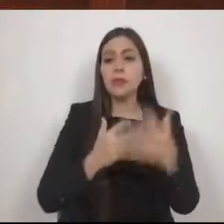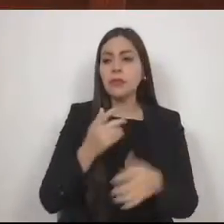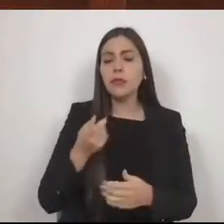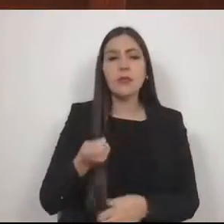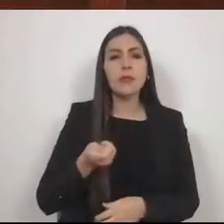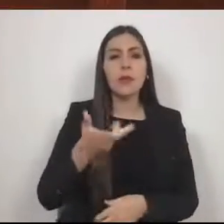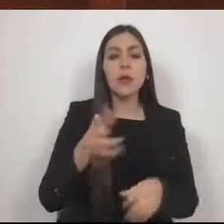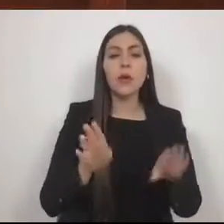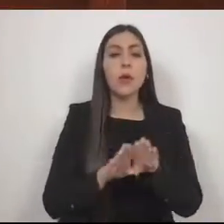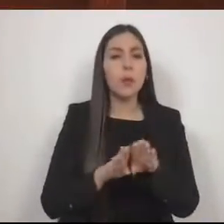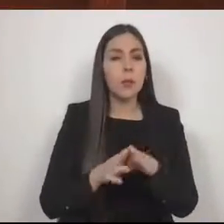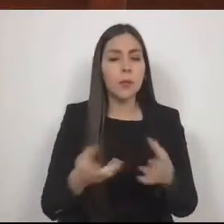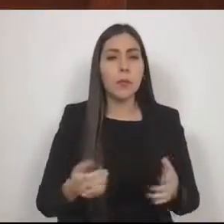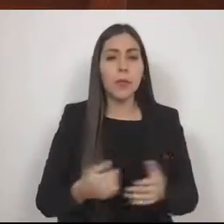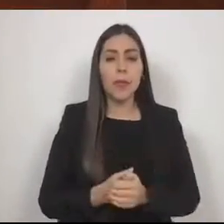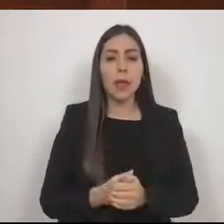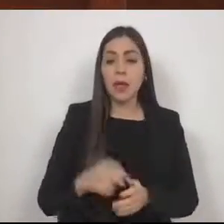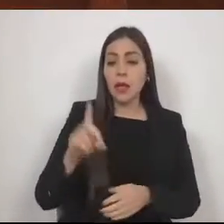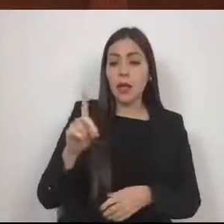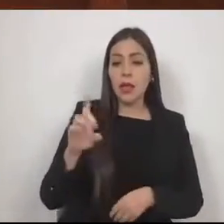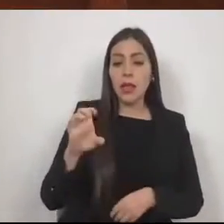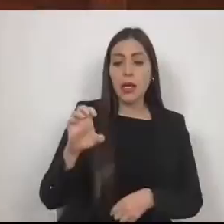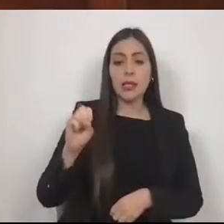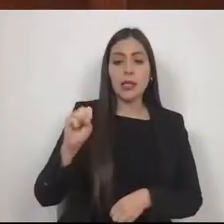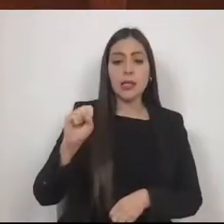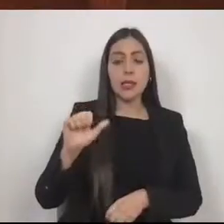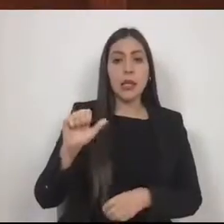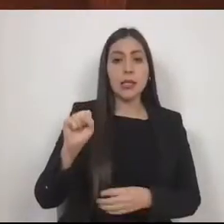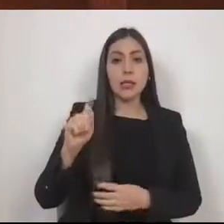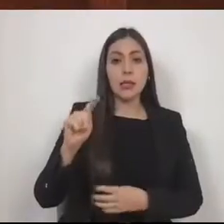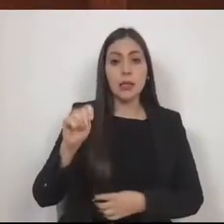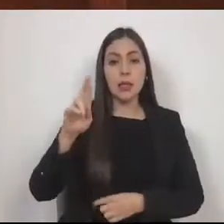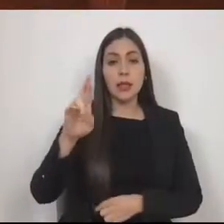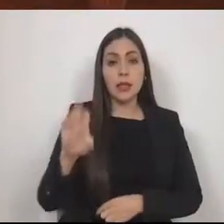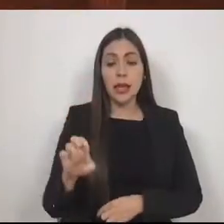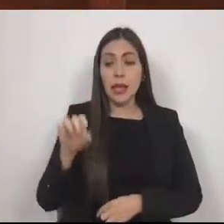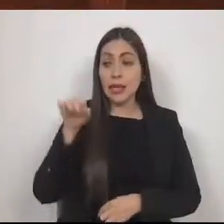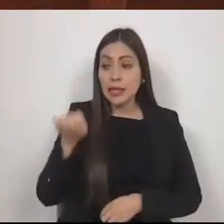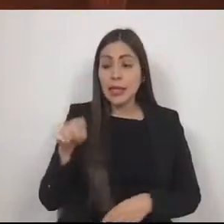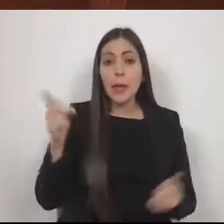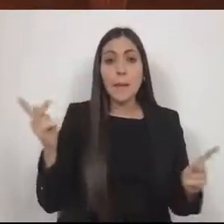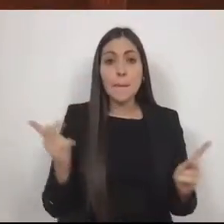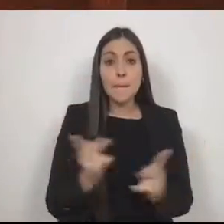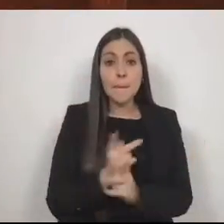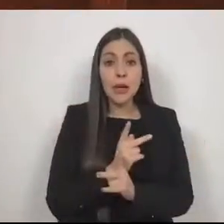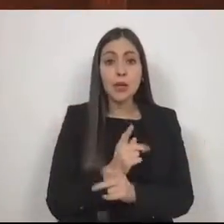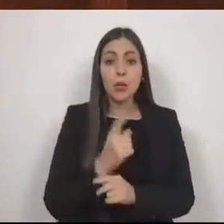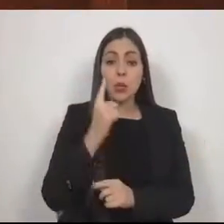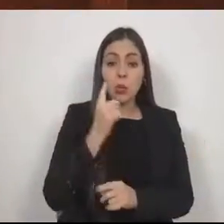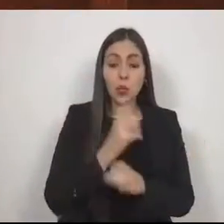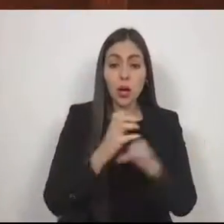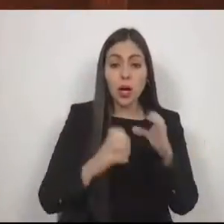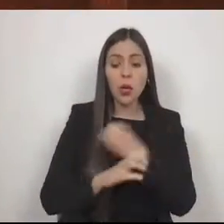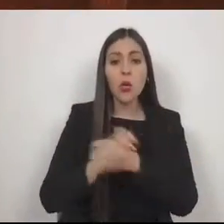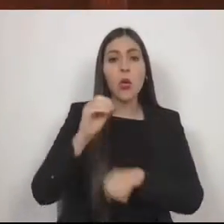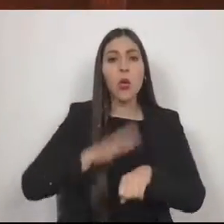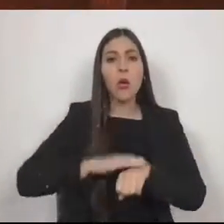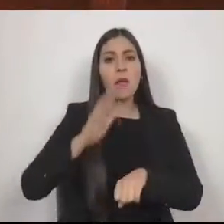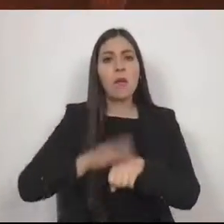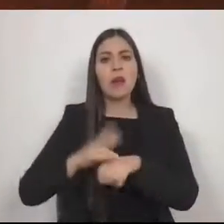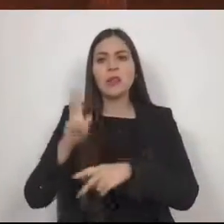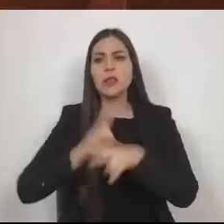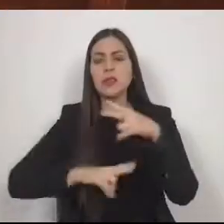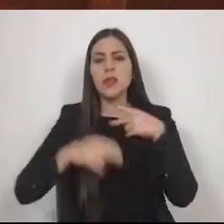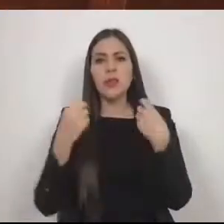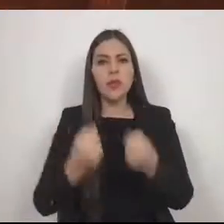16, desastre, al resultado de la ocurrencia de uno o más agentes perturbadores, severos